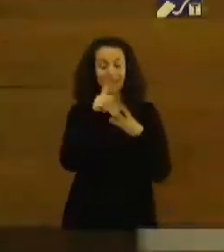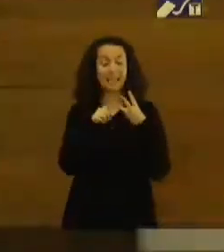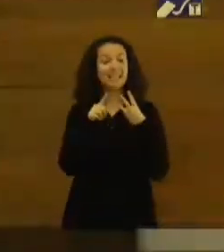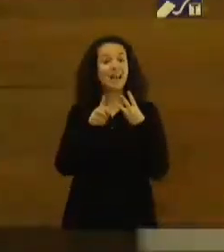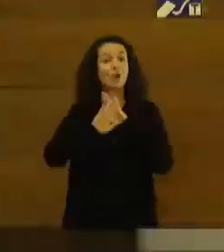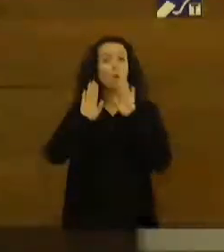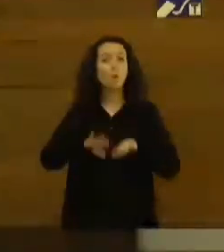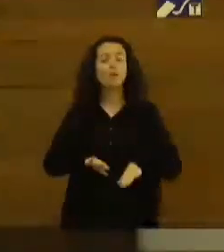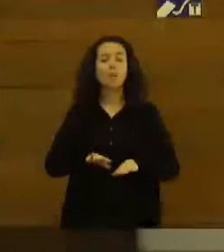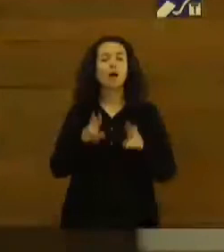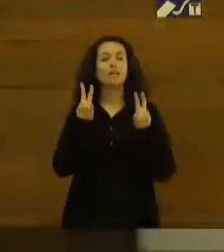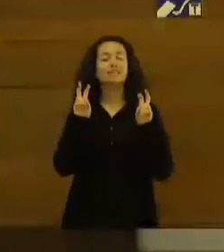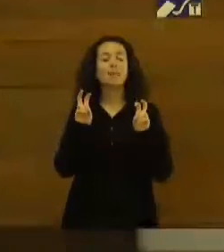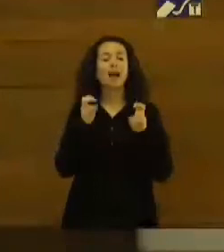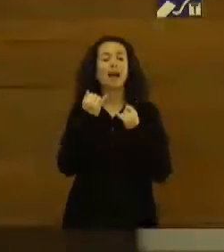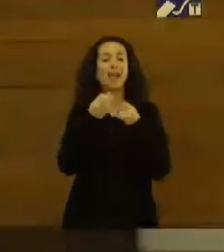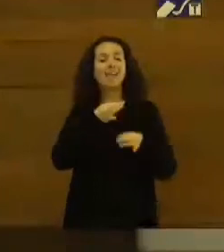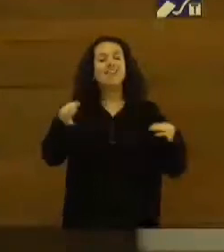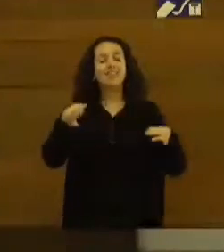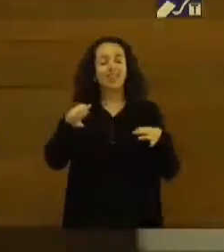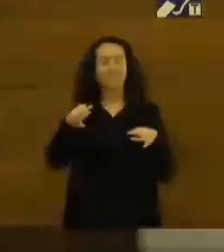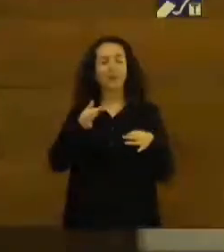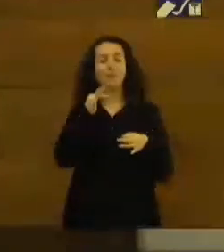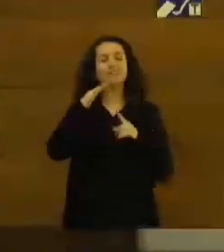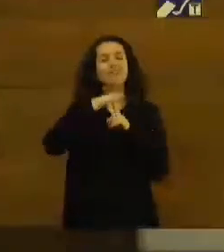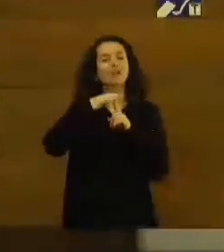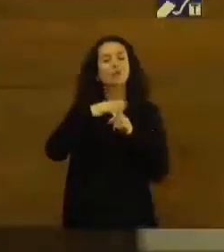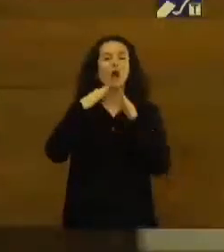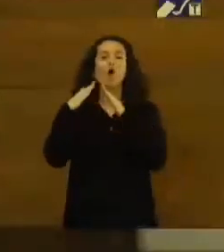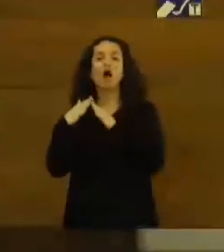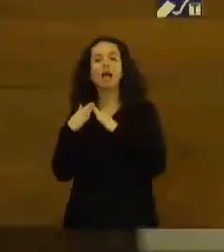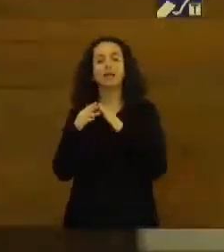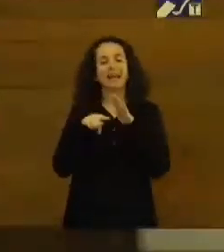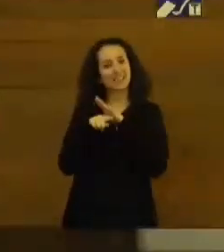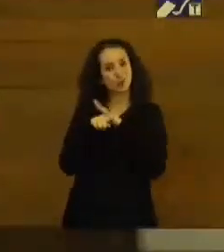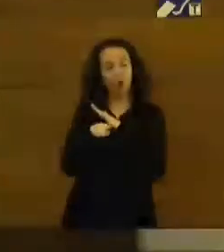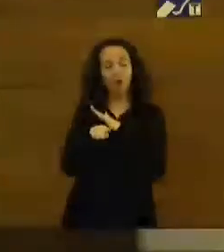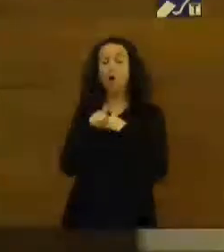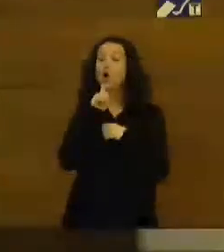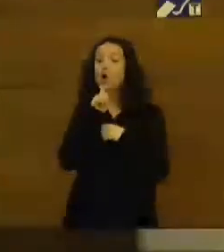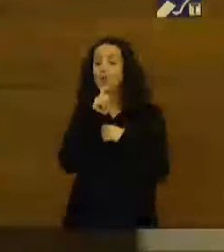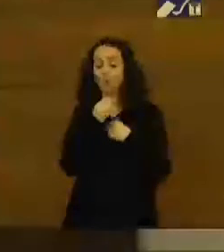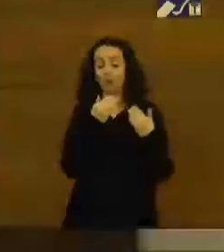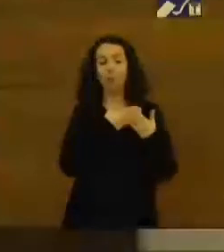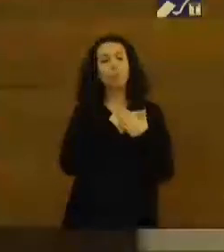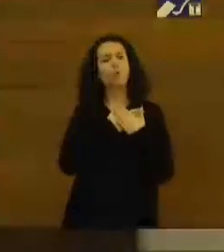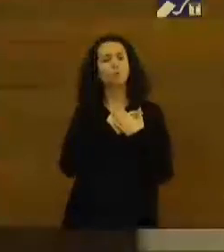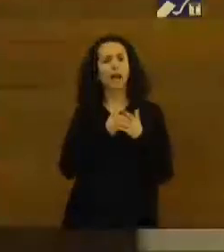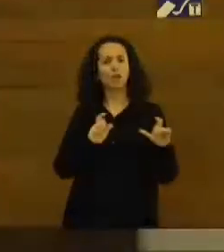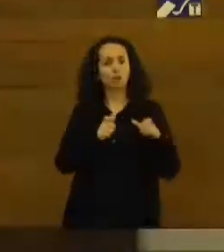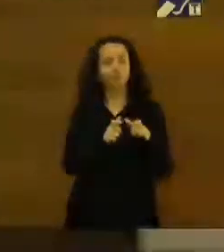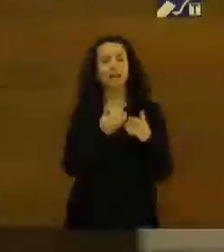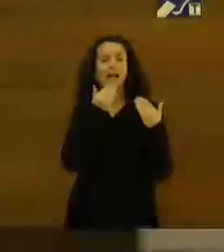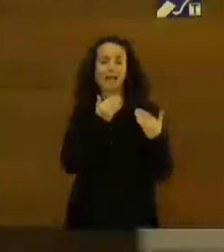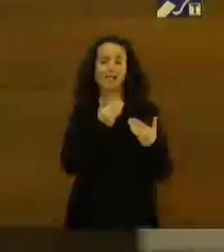trabajamos en la eficiencia energética y la gestión de la factura de los hogares a través de un voluntariado otra vez muy apoyado por el grupo